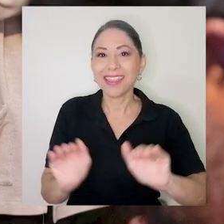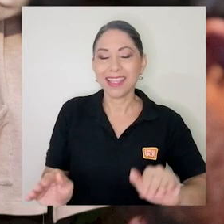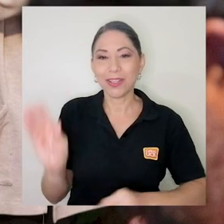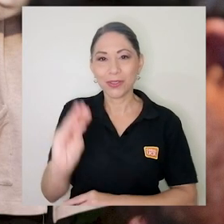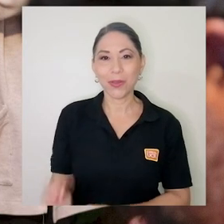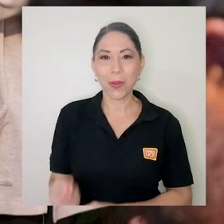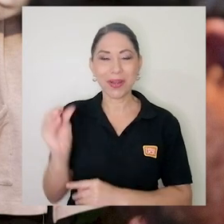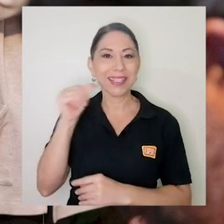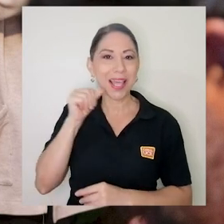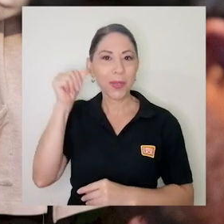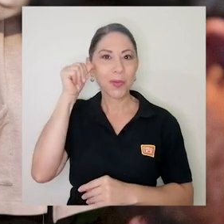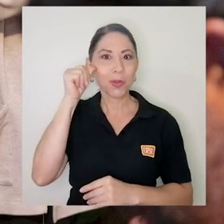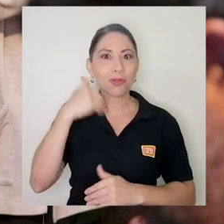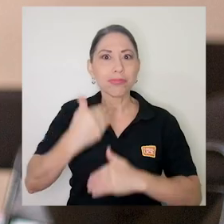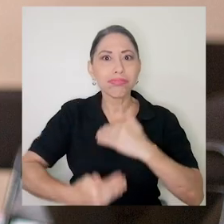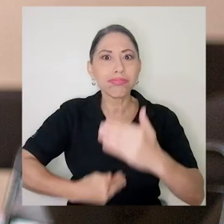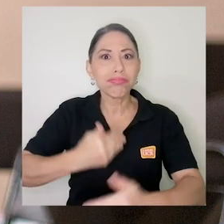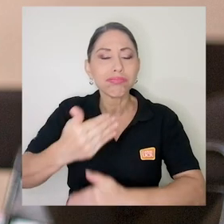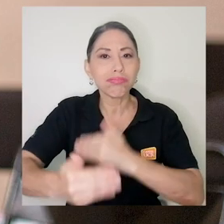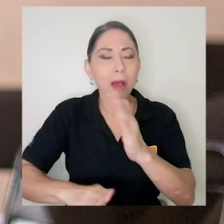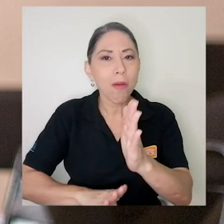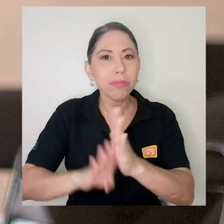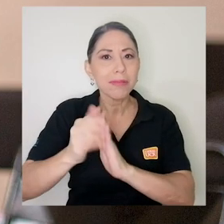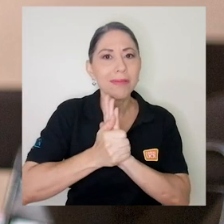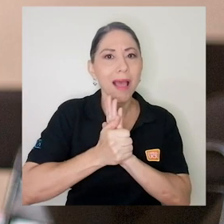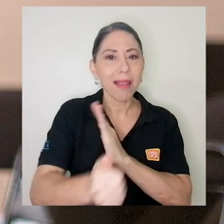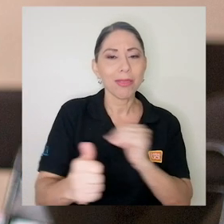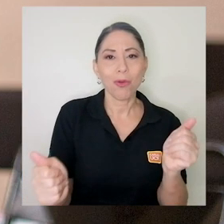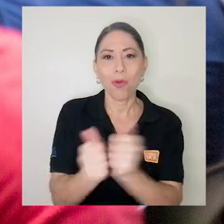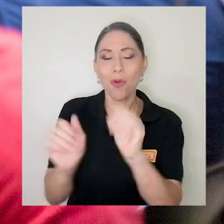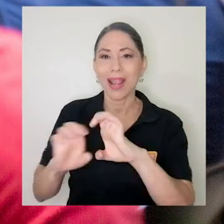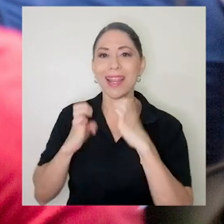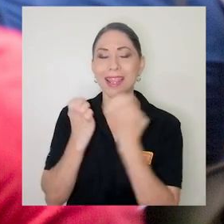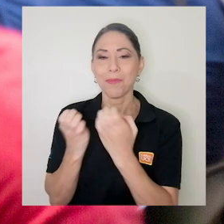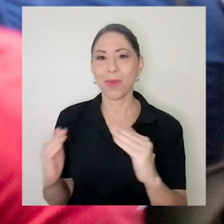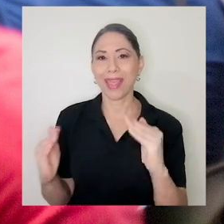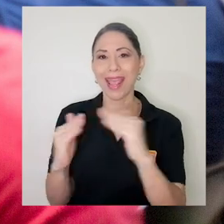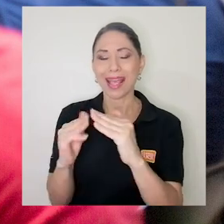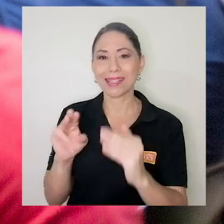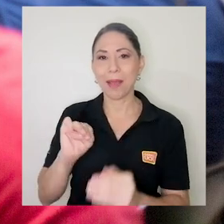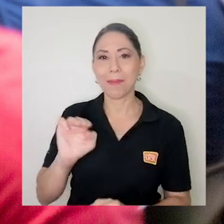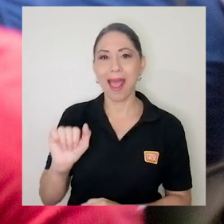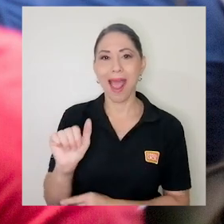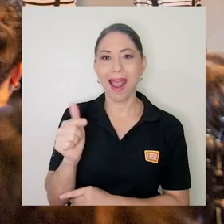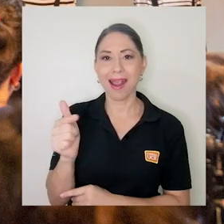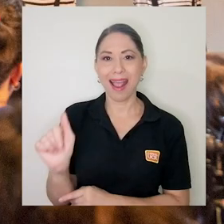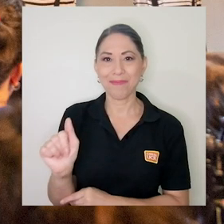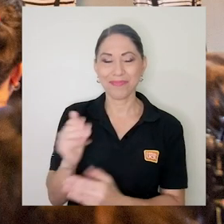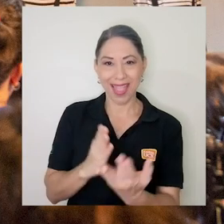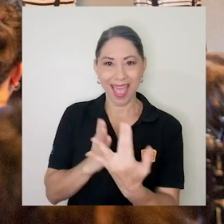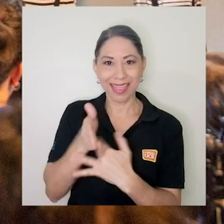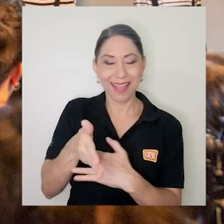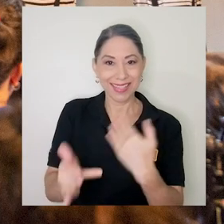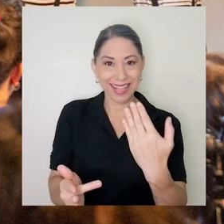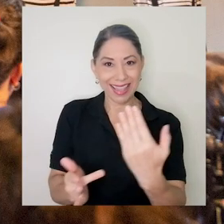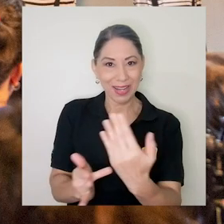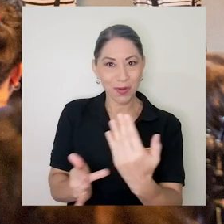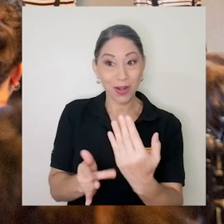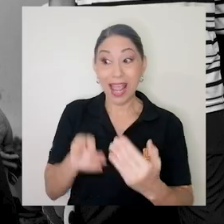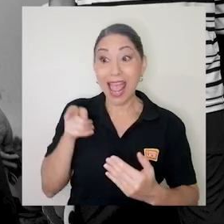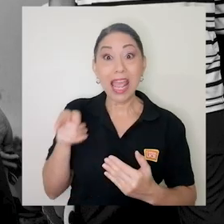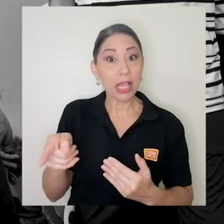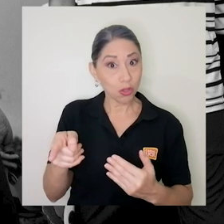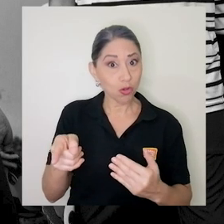adultos sigan acrecentando su talento de la mano del equipo de Casa Maga. A través de la tecnología están